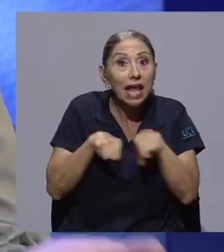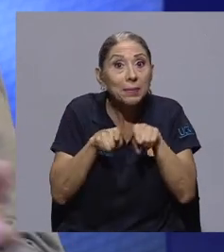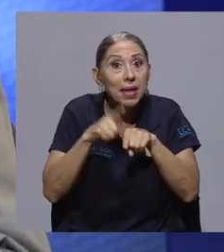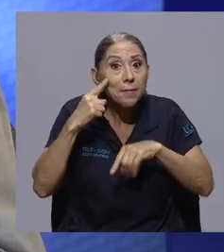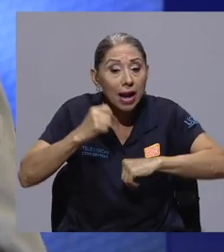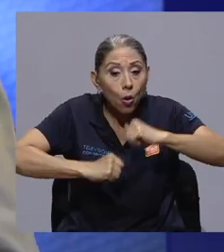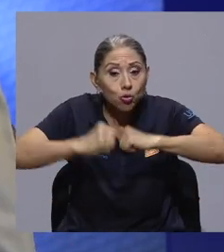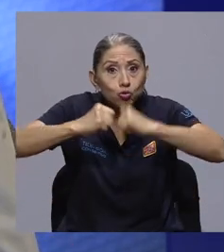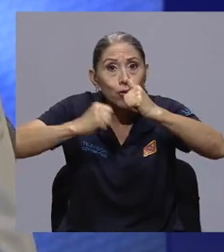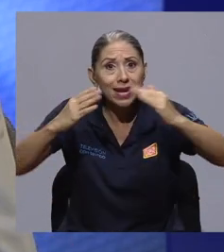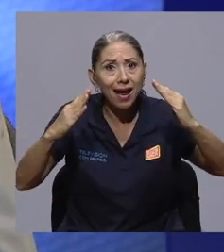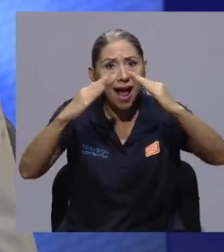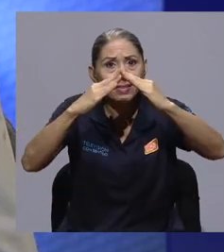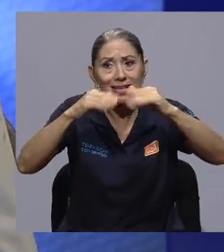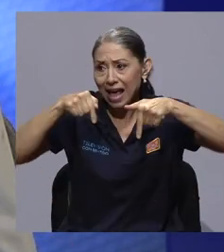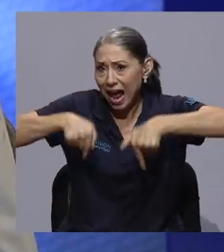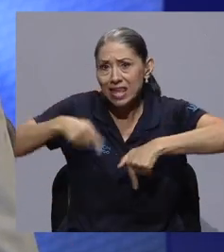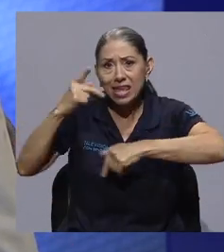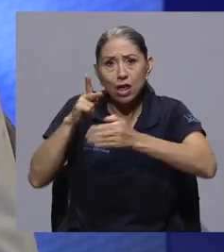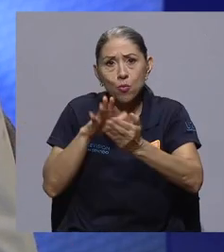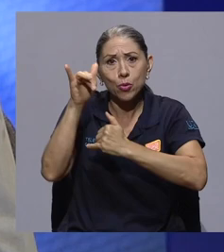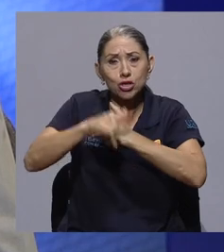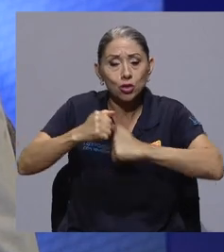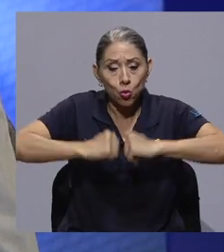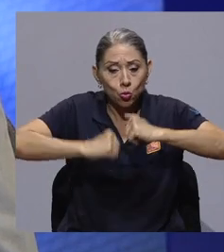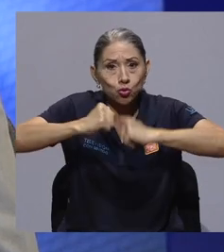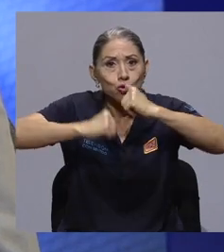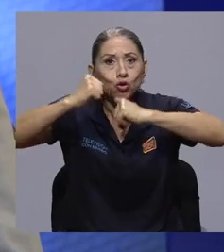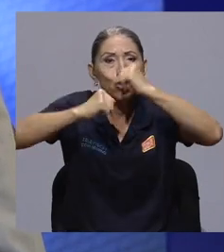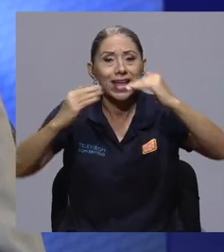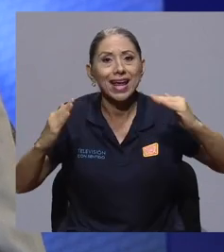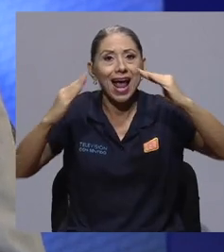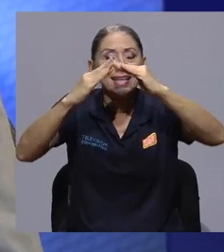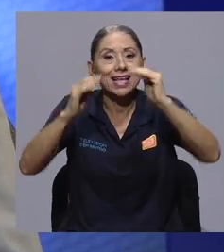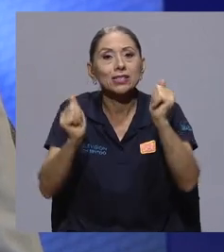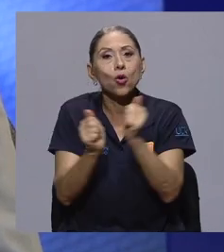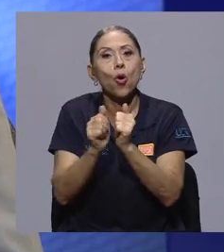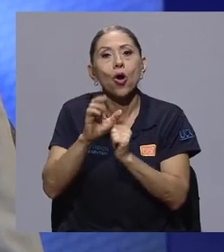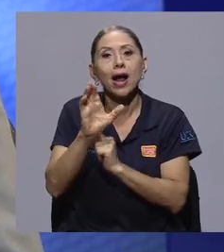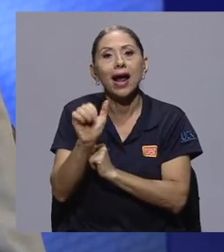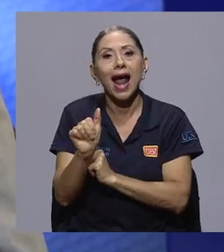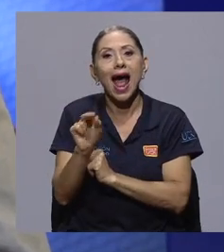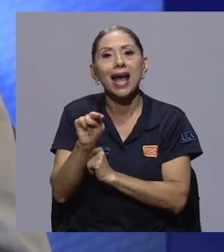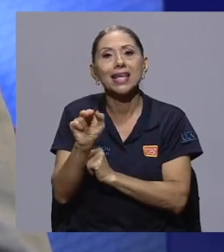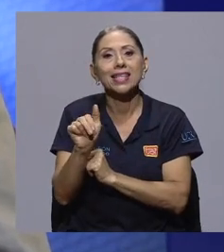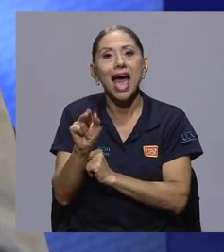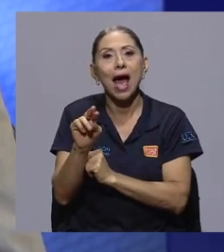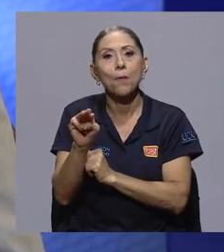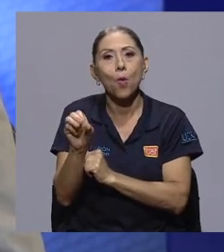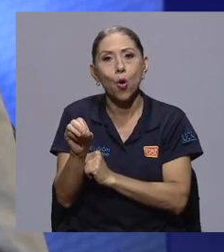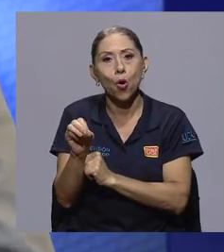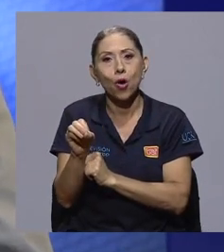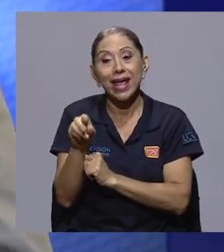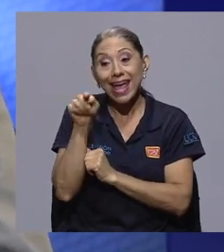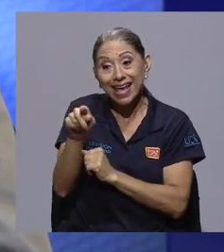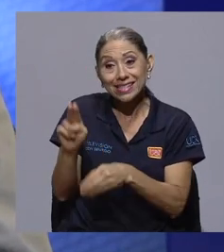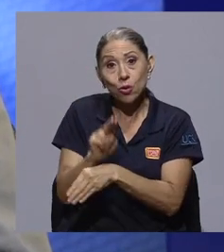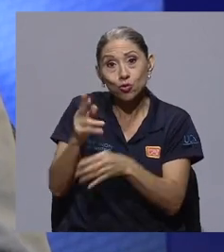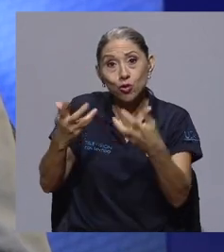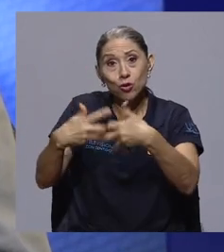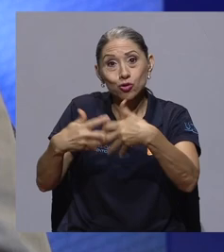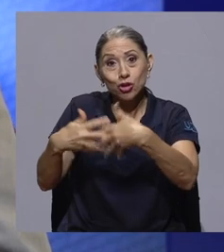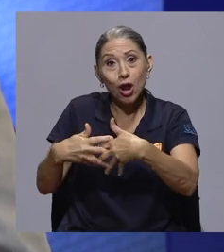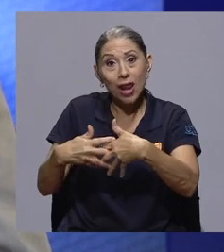todo un proyecto aquí de una empresa para construcción de casas con cáñamo que se le llama cáñamo. Ese uso industrial, de hecho, está excluido de las